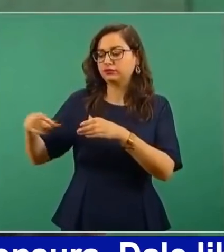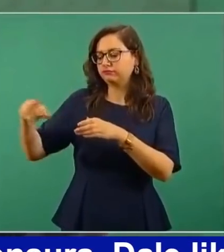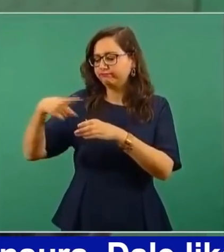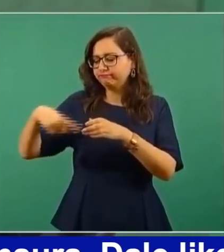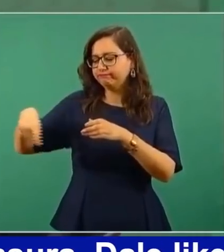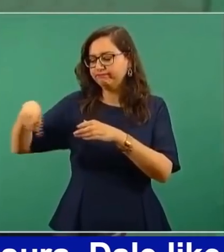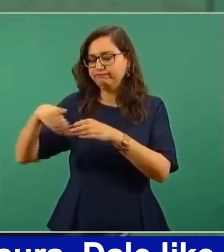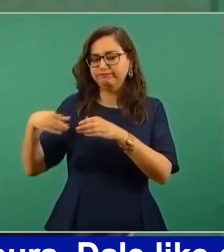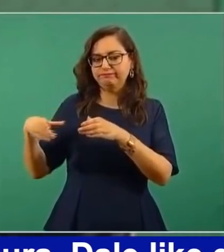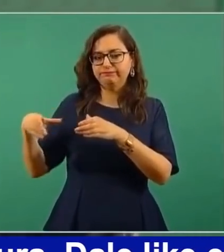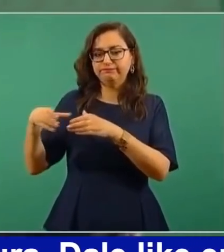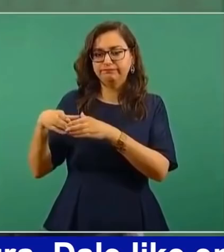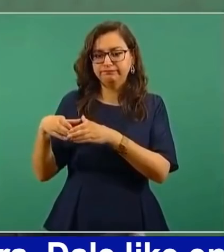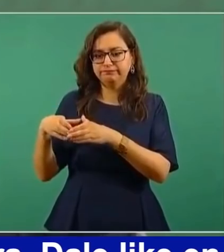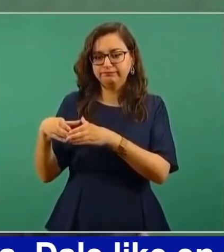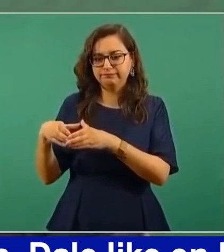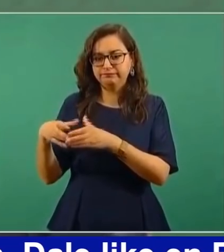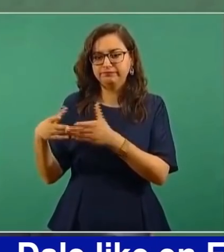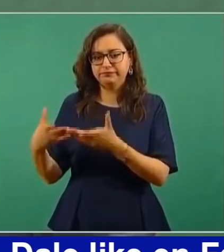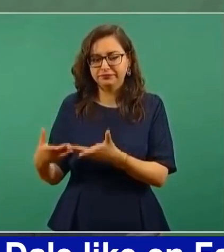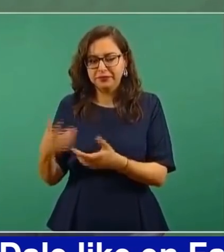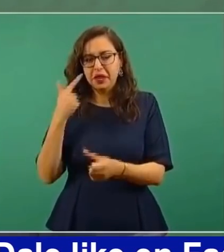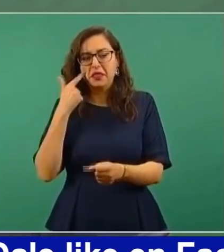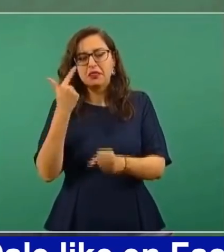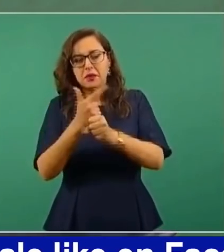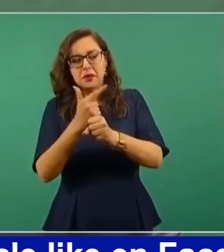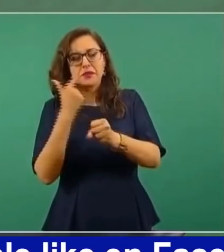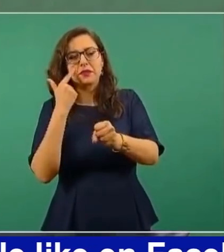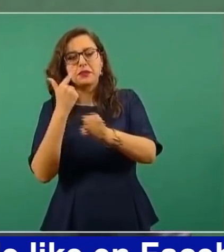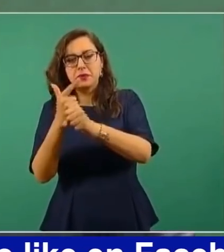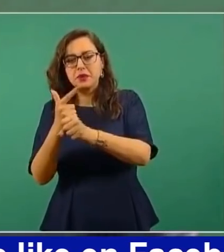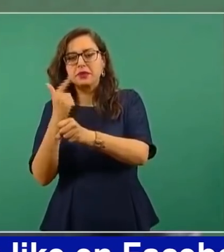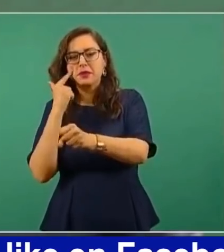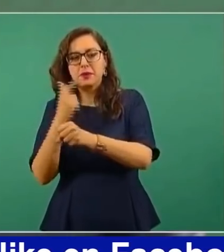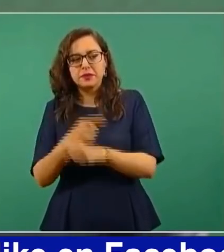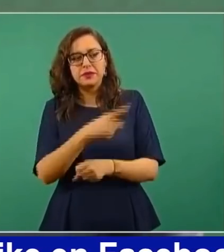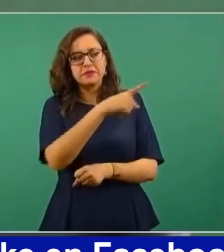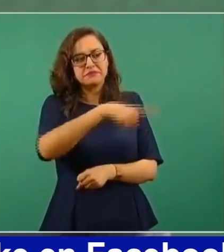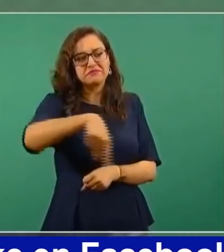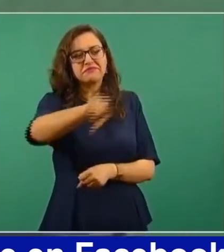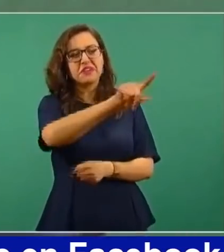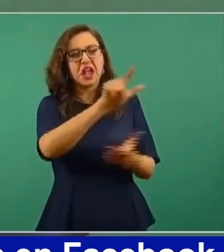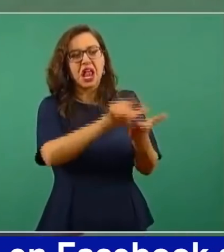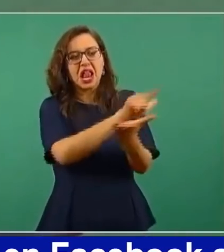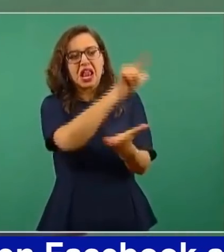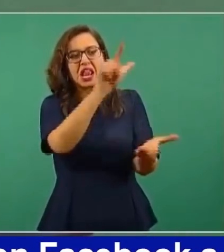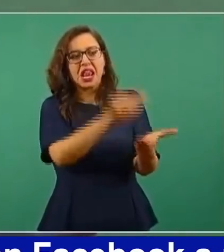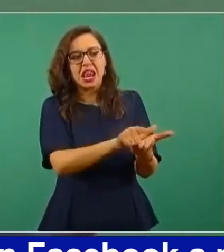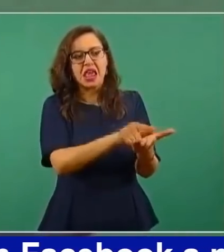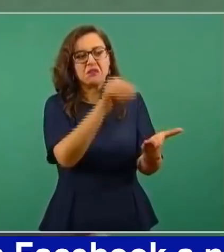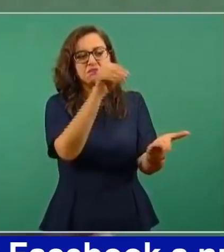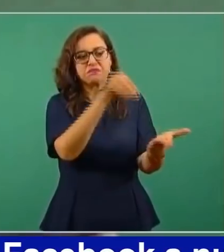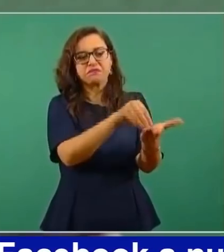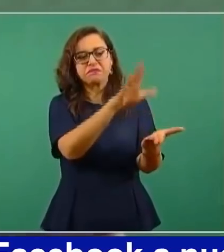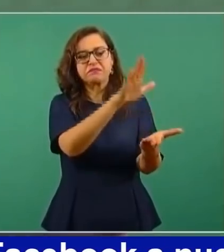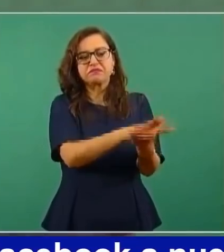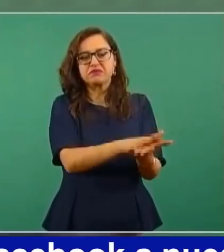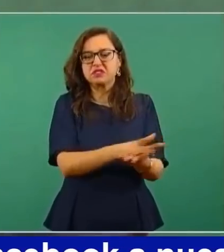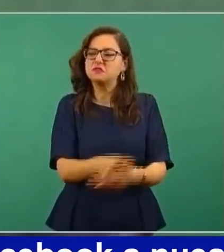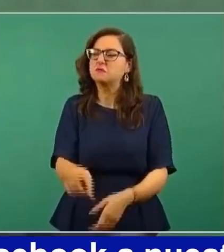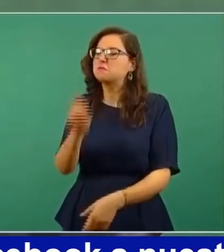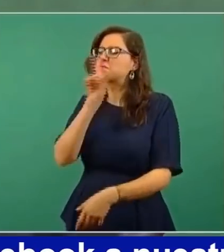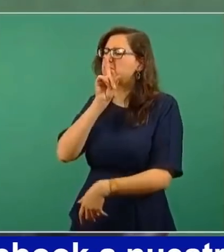reformas o leyes mordazas, decían la prensa se regula con la prensa.